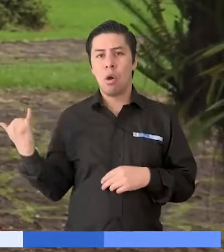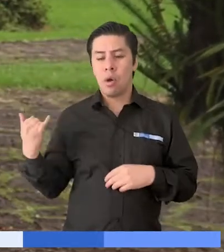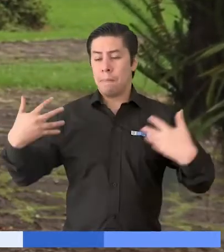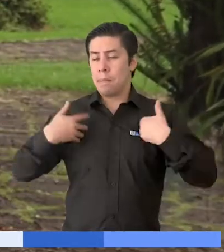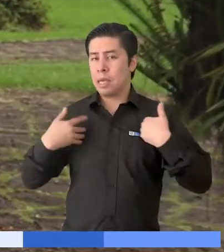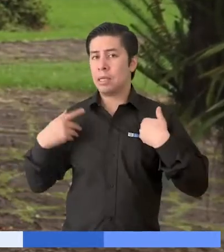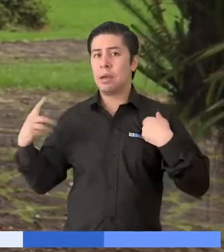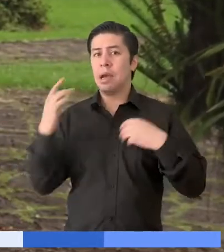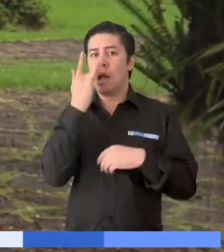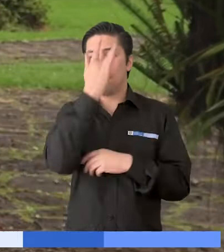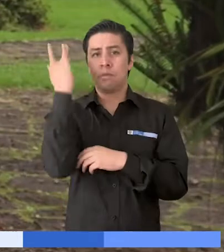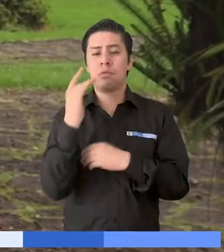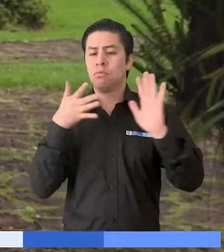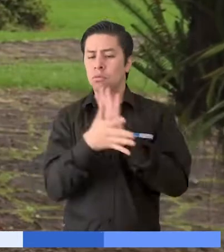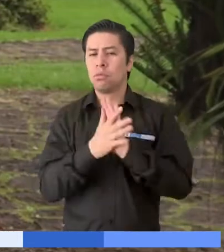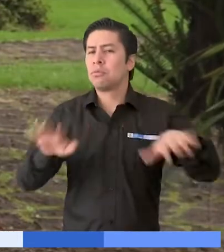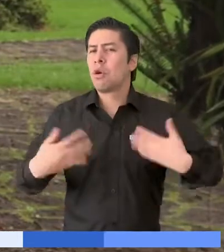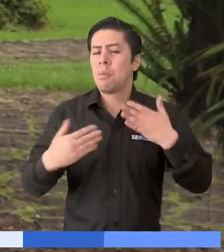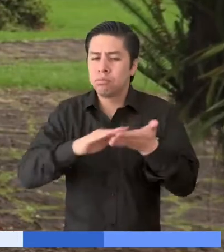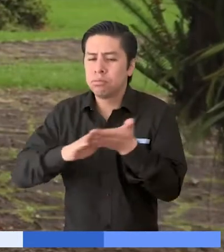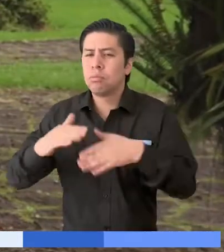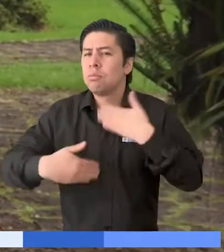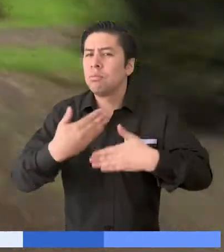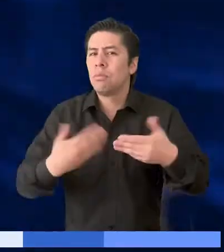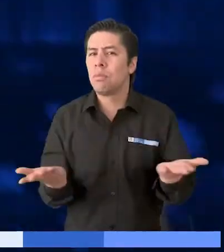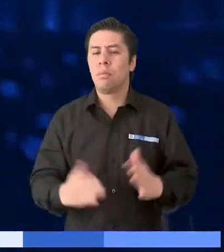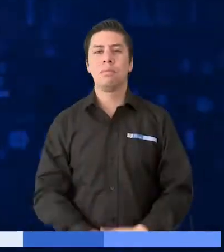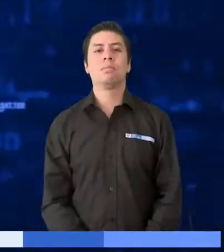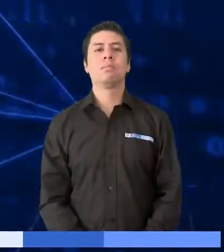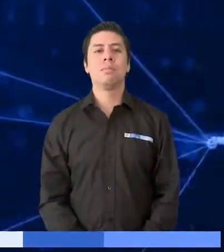una víctima afro que nos contó cómo ha sido su proceso de reparación.